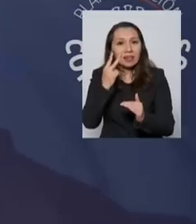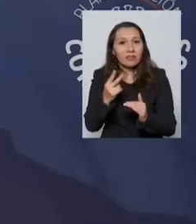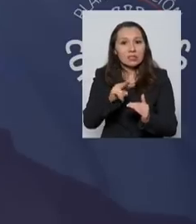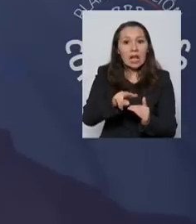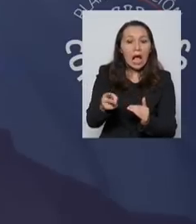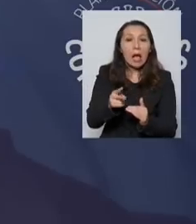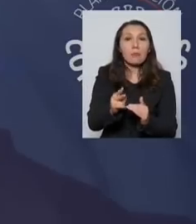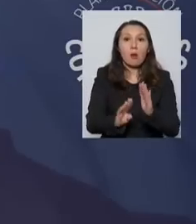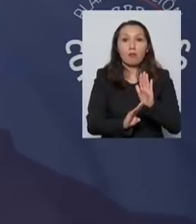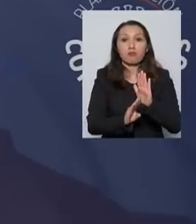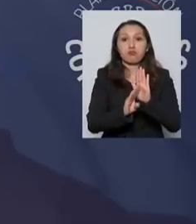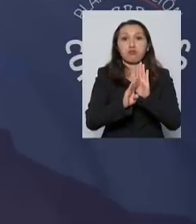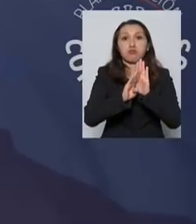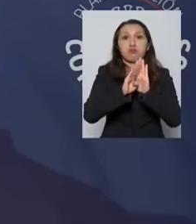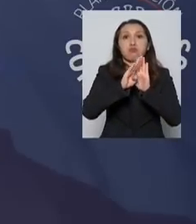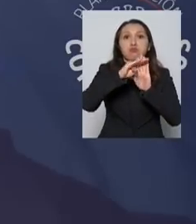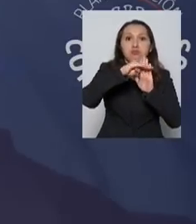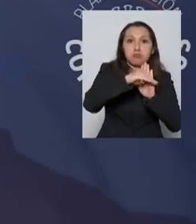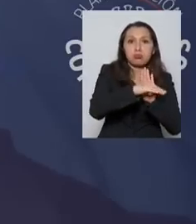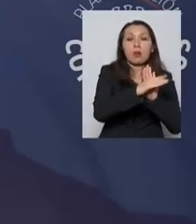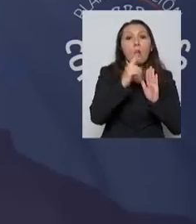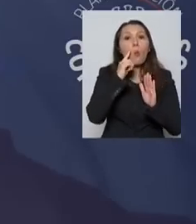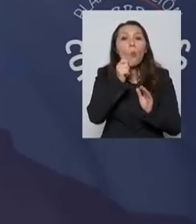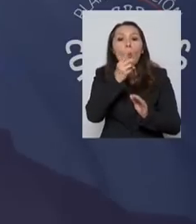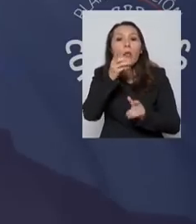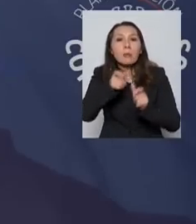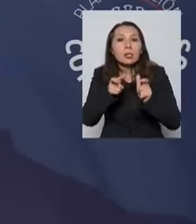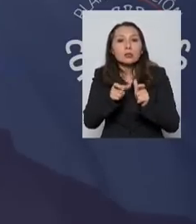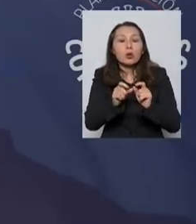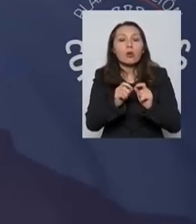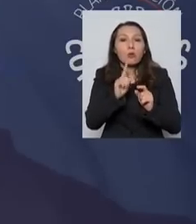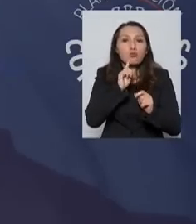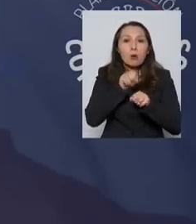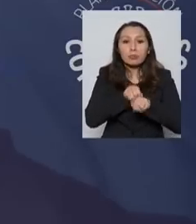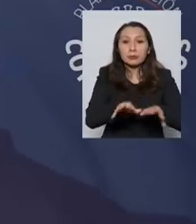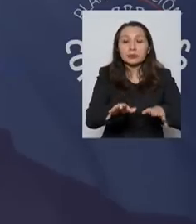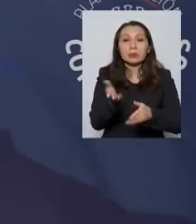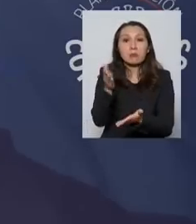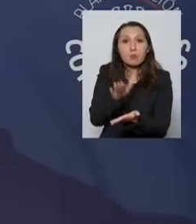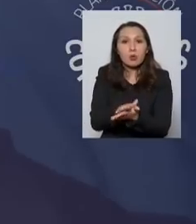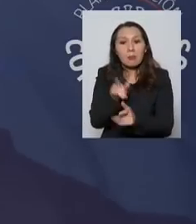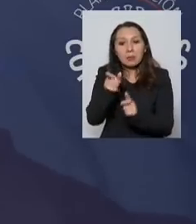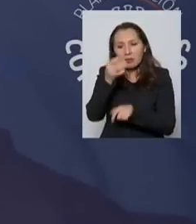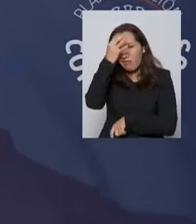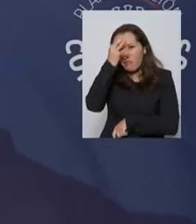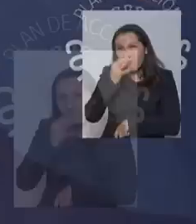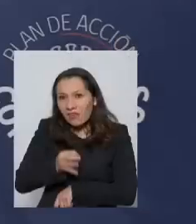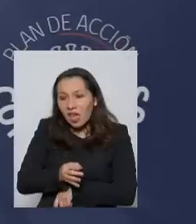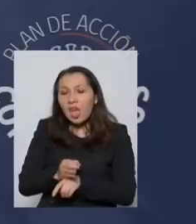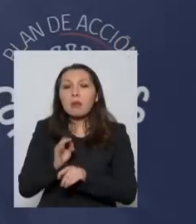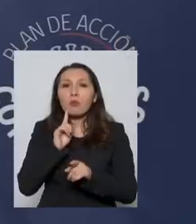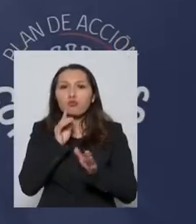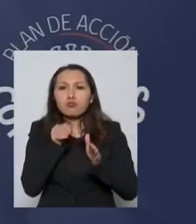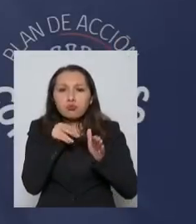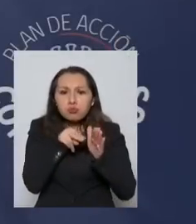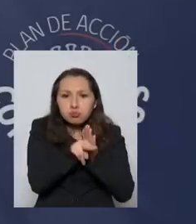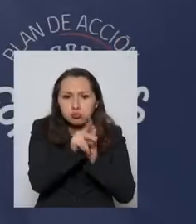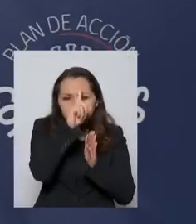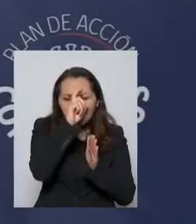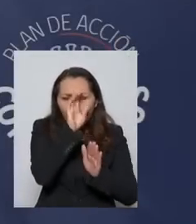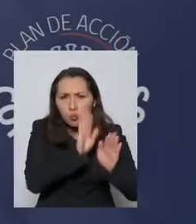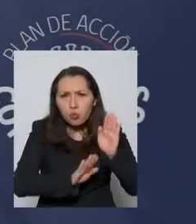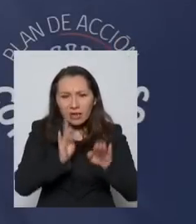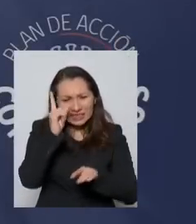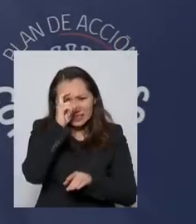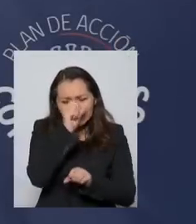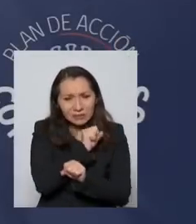entre el pic de contagios y el pic de fallecidos por razones obvias, son personas que se enferman, que están en unidad de tratamiento intensivo, que